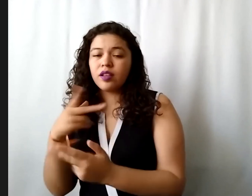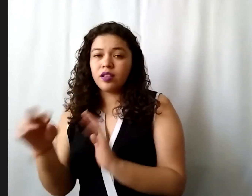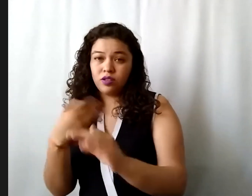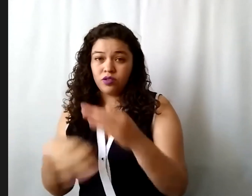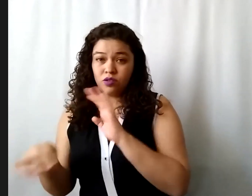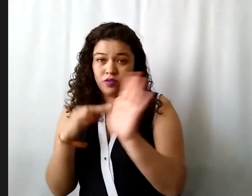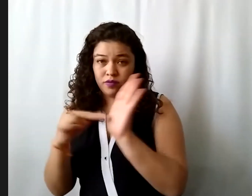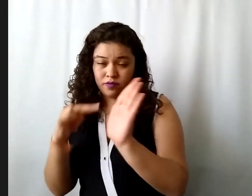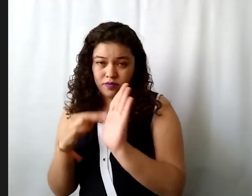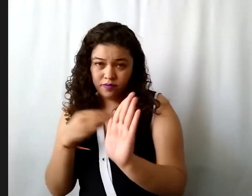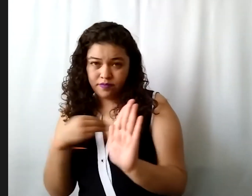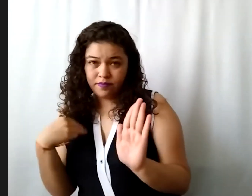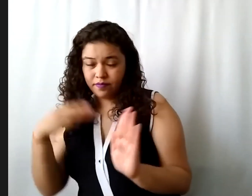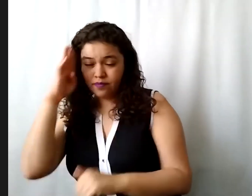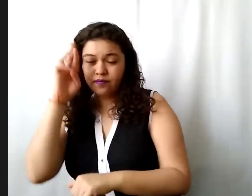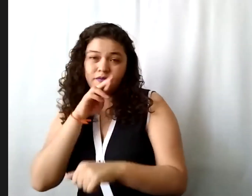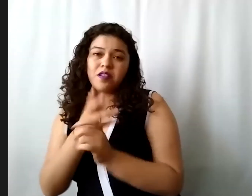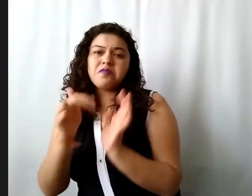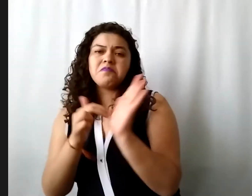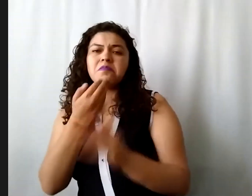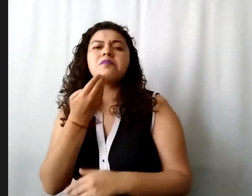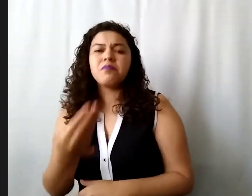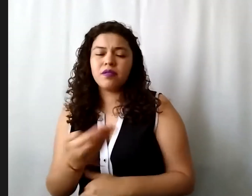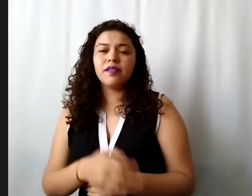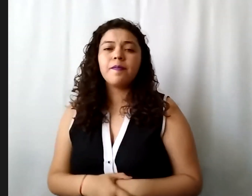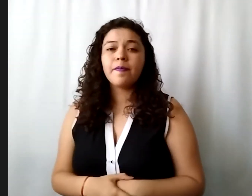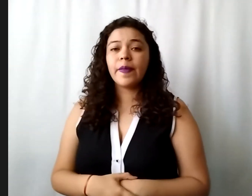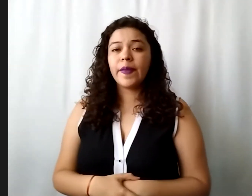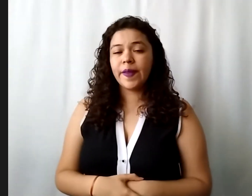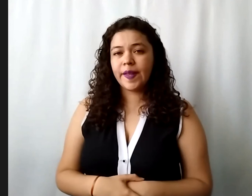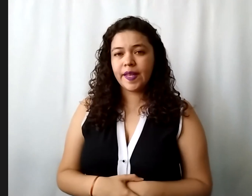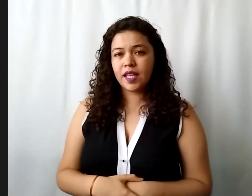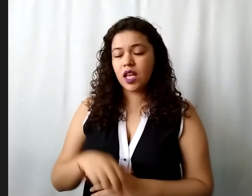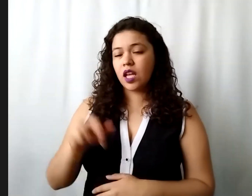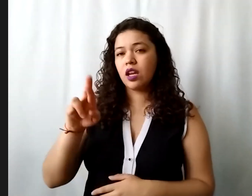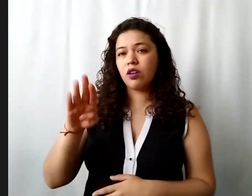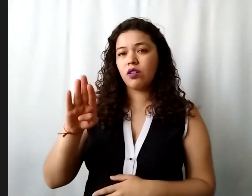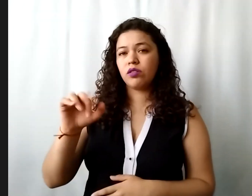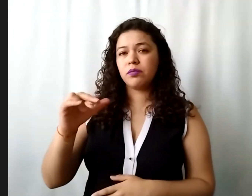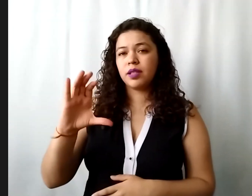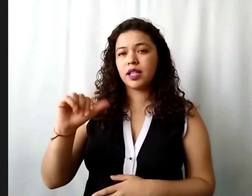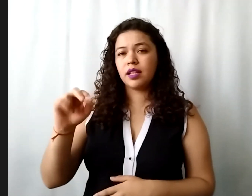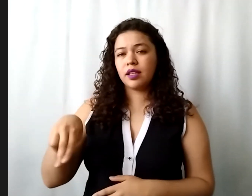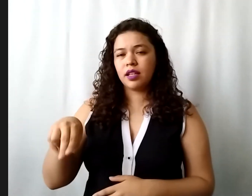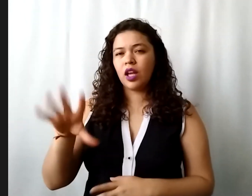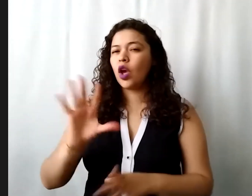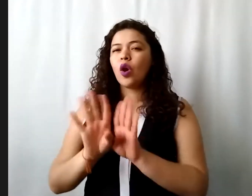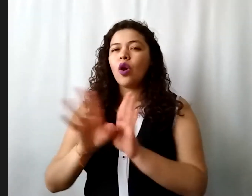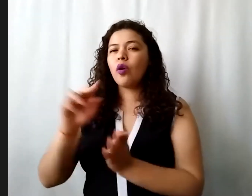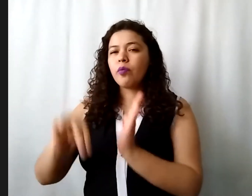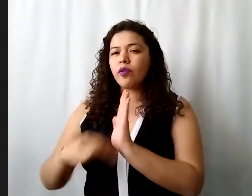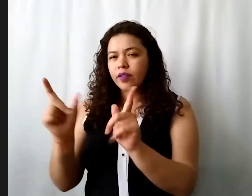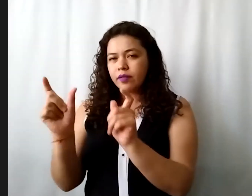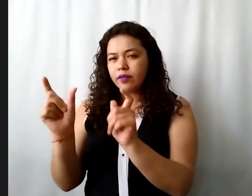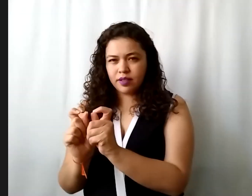los integrantes del patronato si rubrican todos los integrantes es mucho mejor le da mayor peso pero debe ser